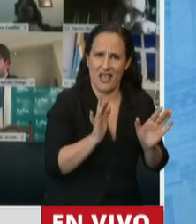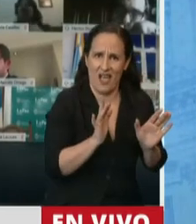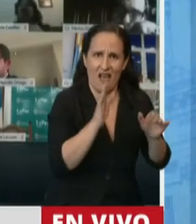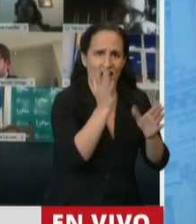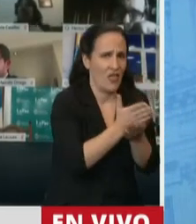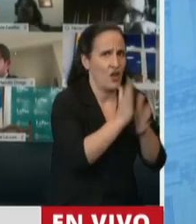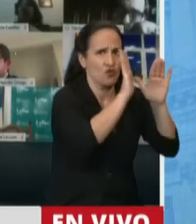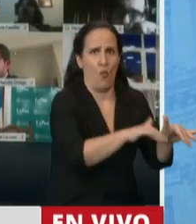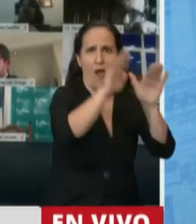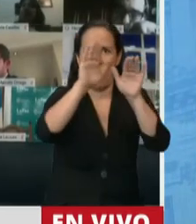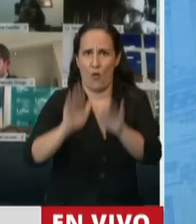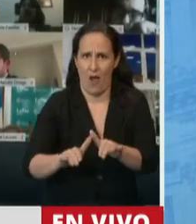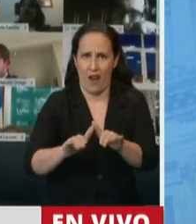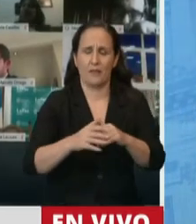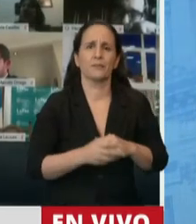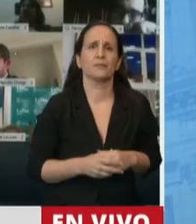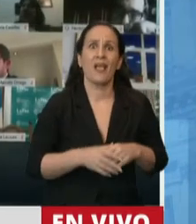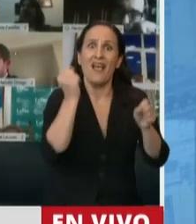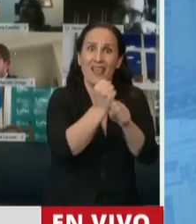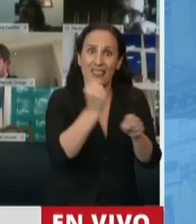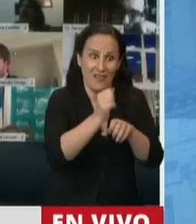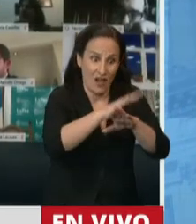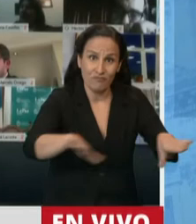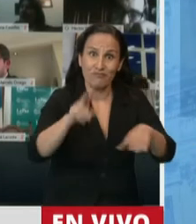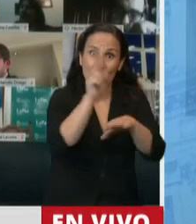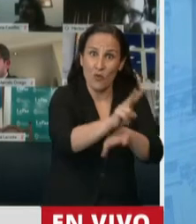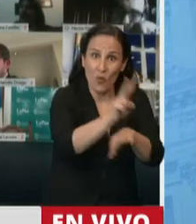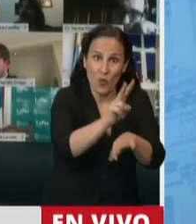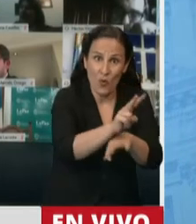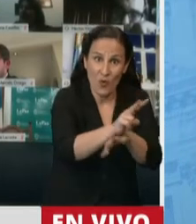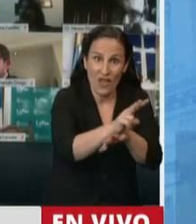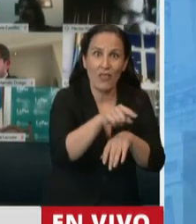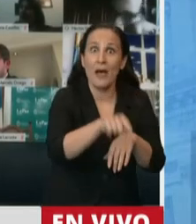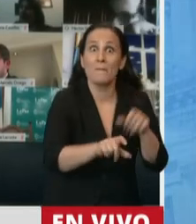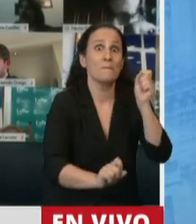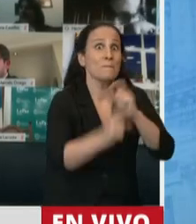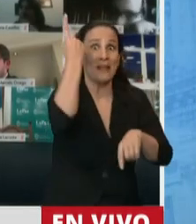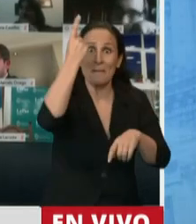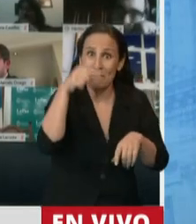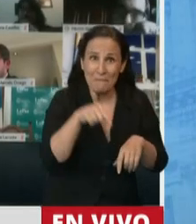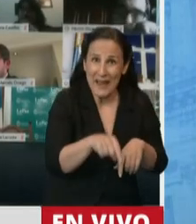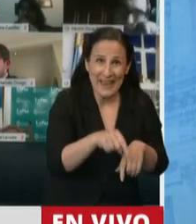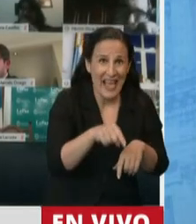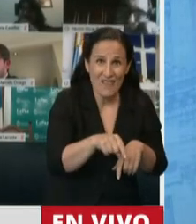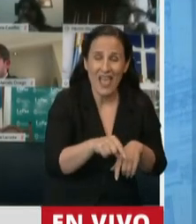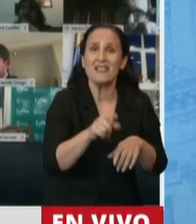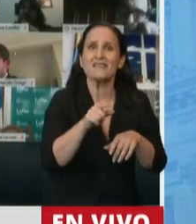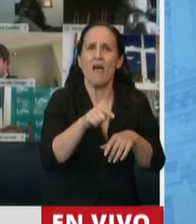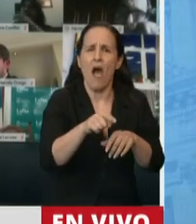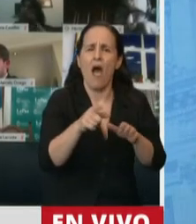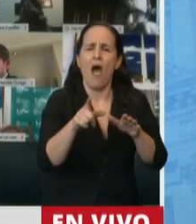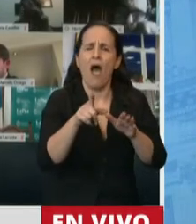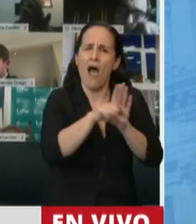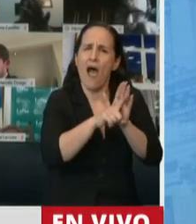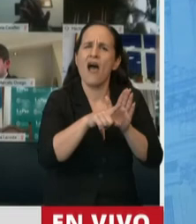por ejemplo las tareas de cuidado estamos incorporando por primera vez expresamente la regulación de